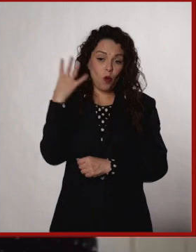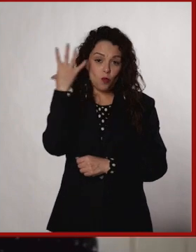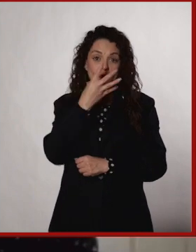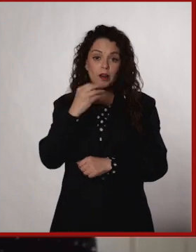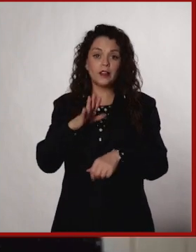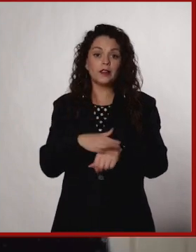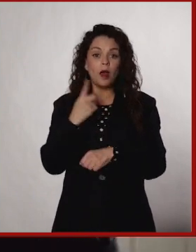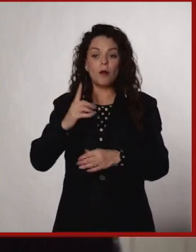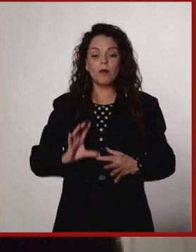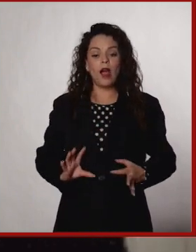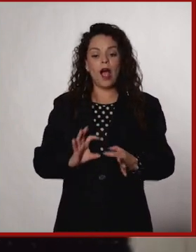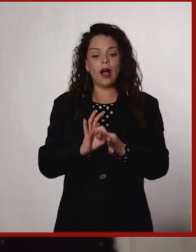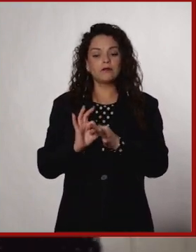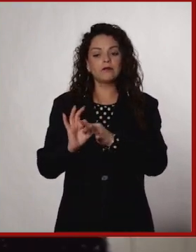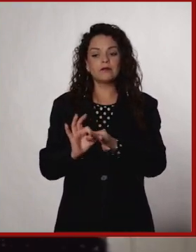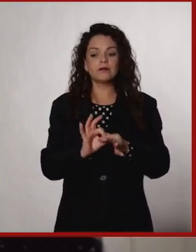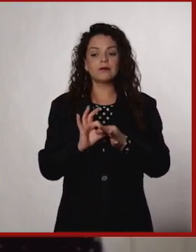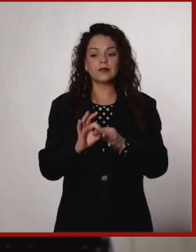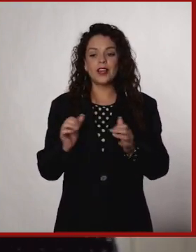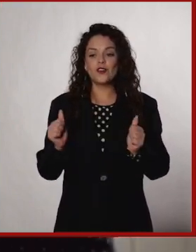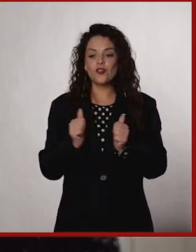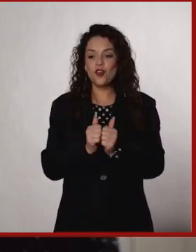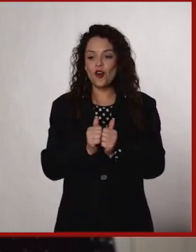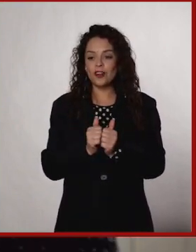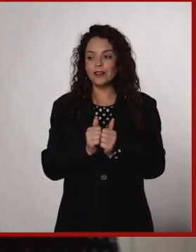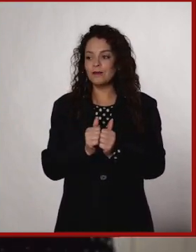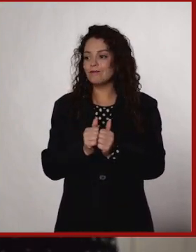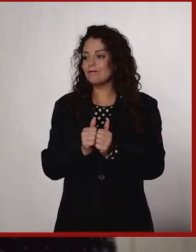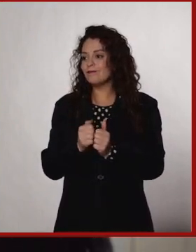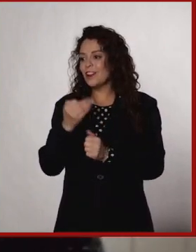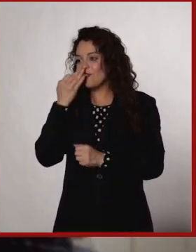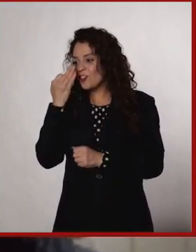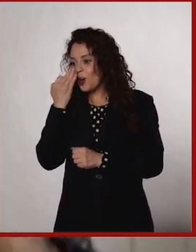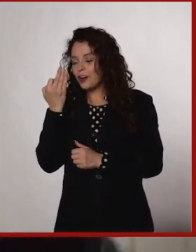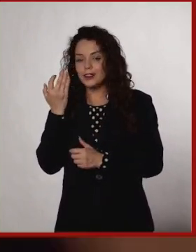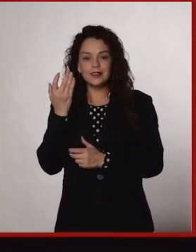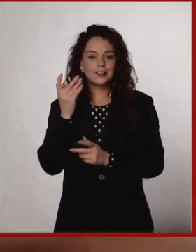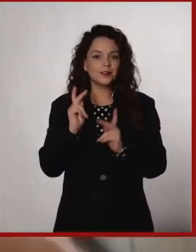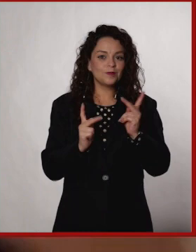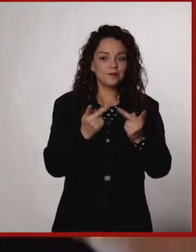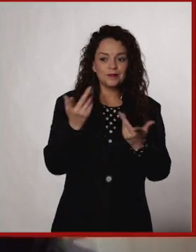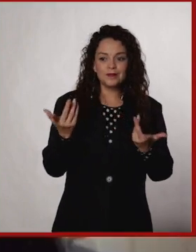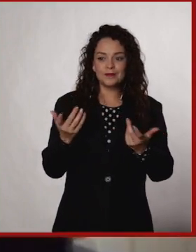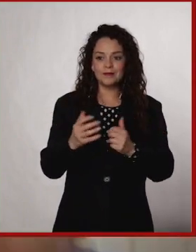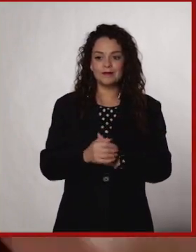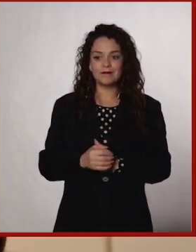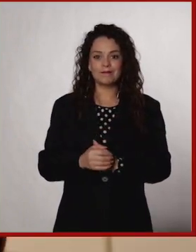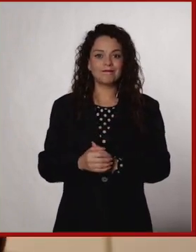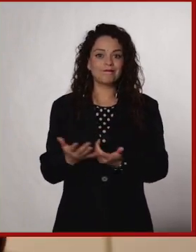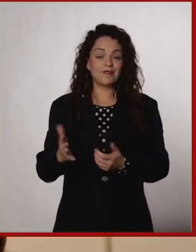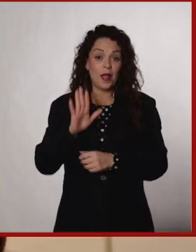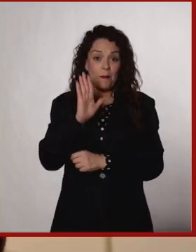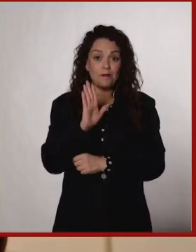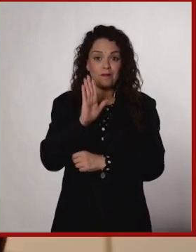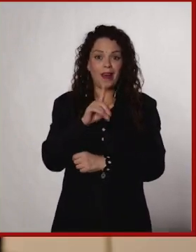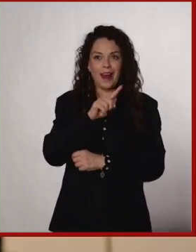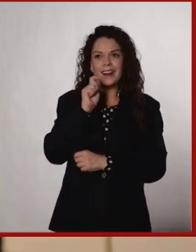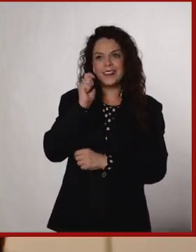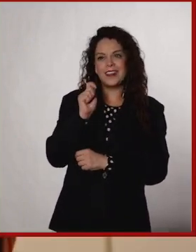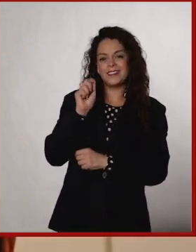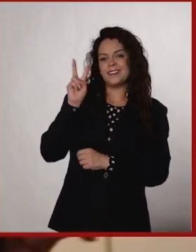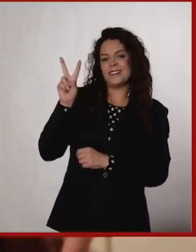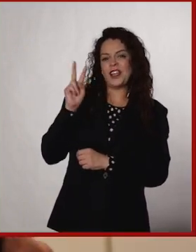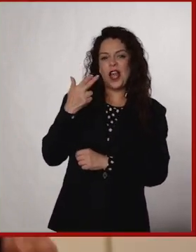es muy bonito porque acabas generando una relación con las flores. Suena muy hippie, pero... Claro,